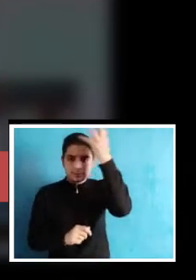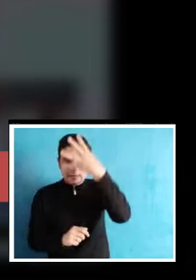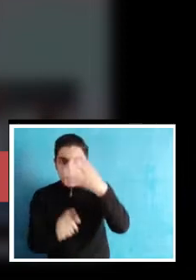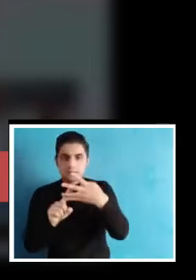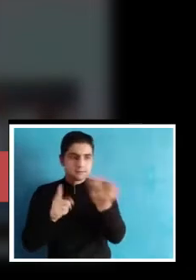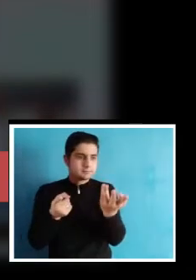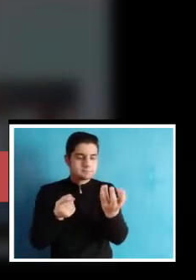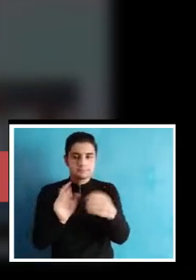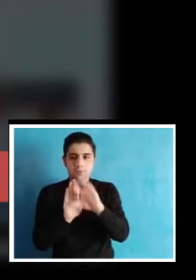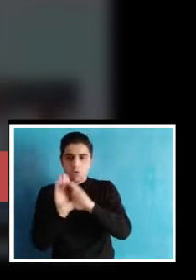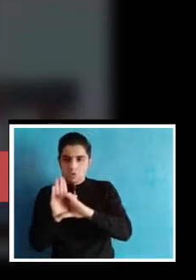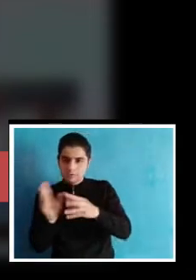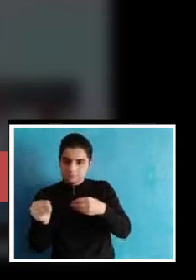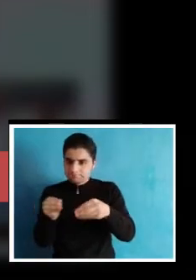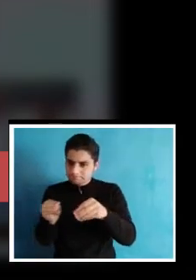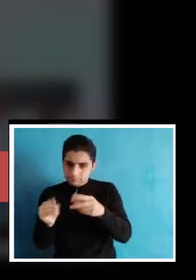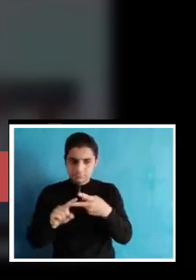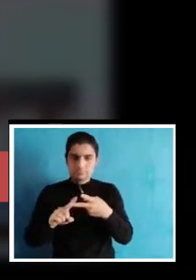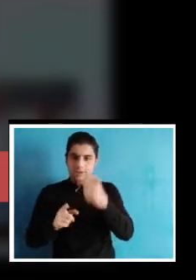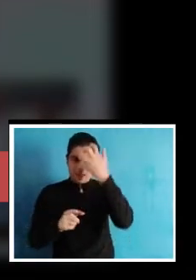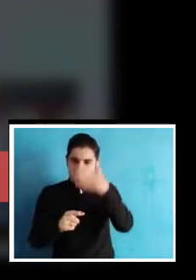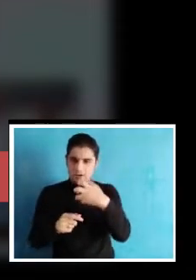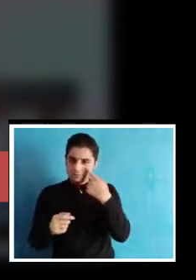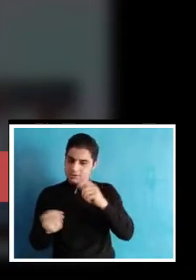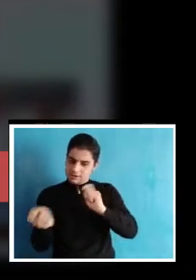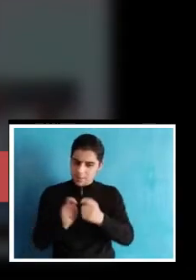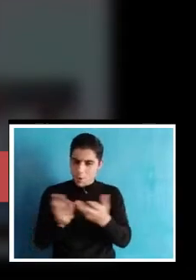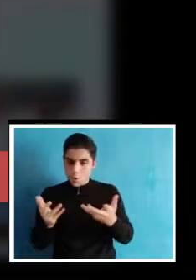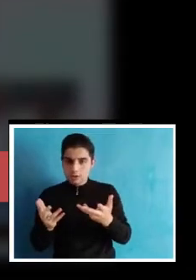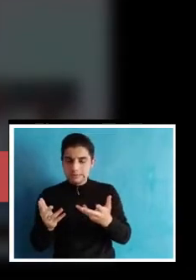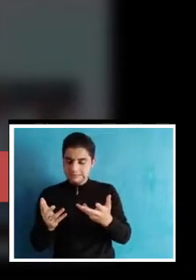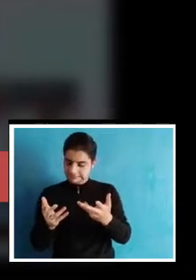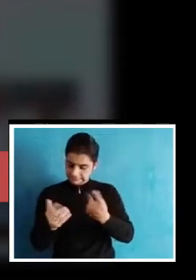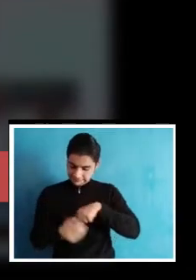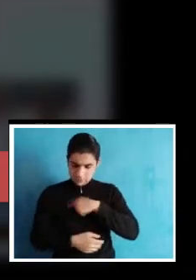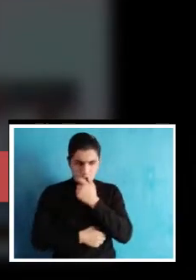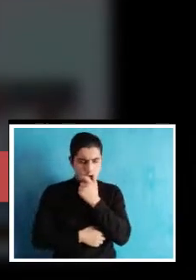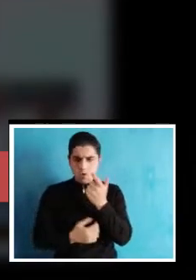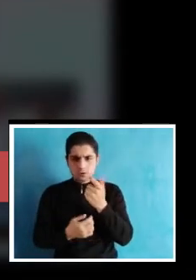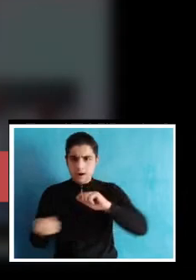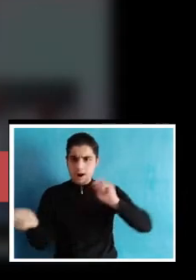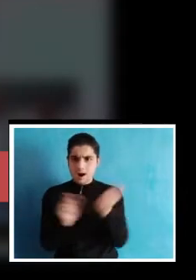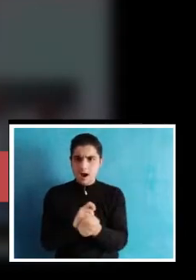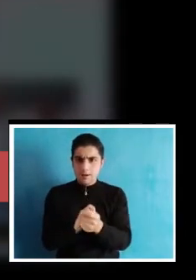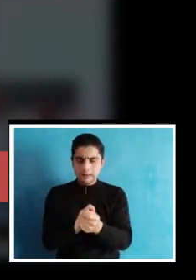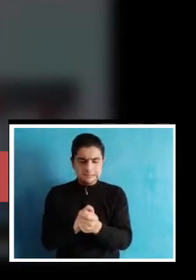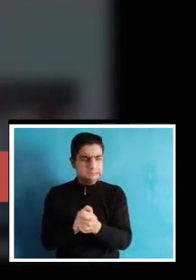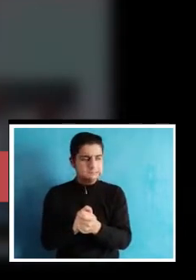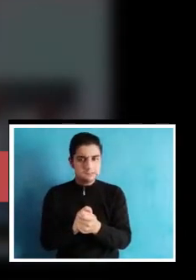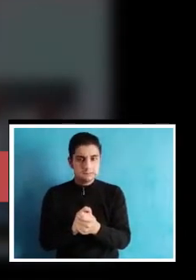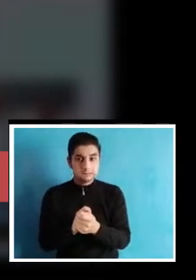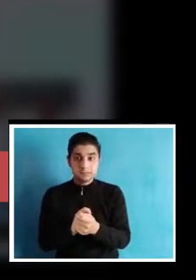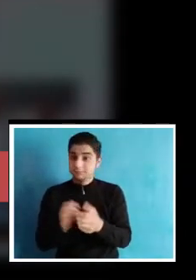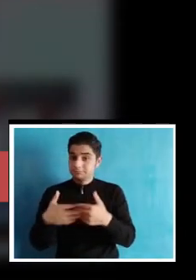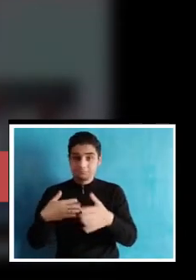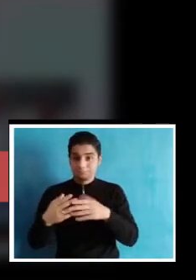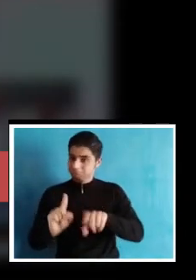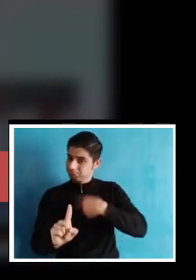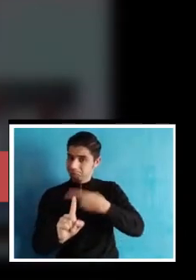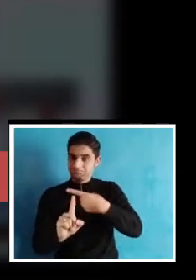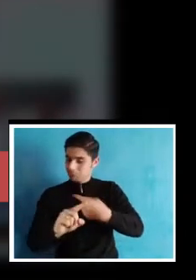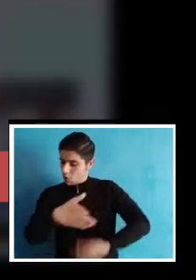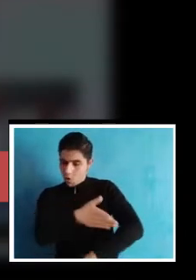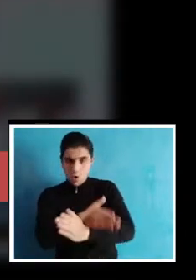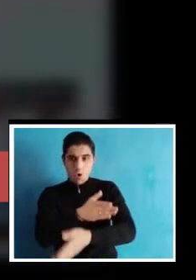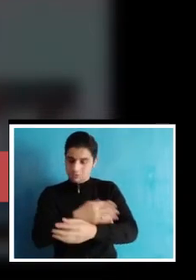didácticas, a flexibilizar currículos y evaluaciones, a reinventarnos en nuestra forma de ser docentes. Pero aún así,